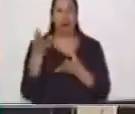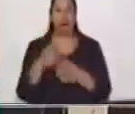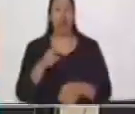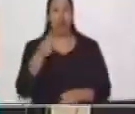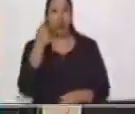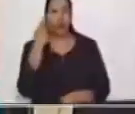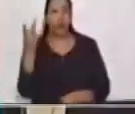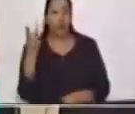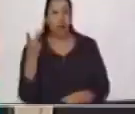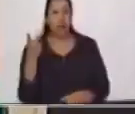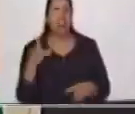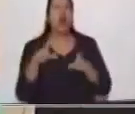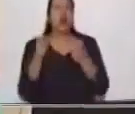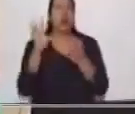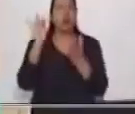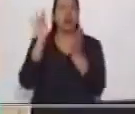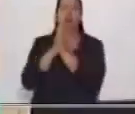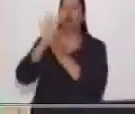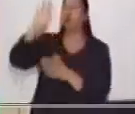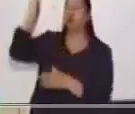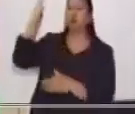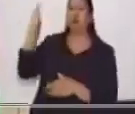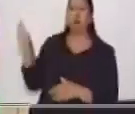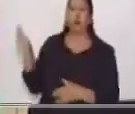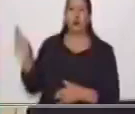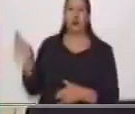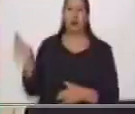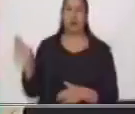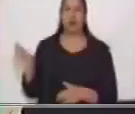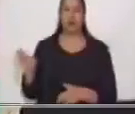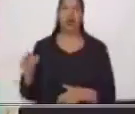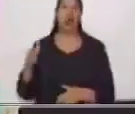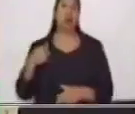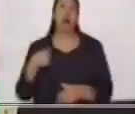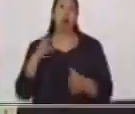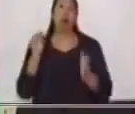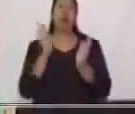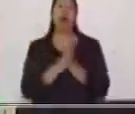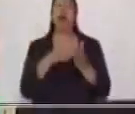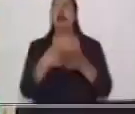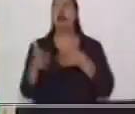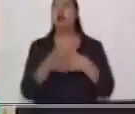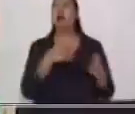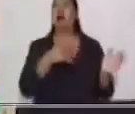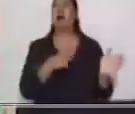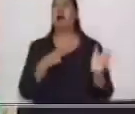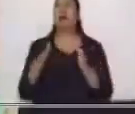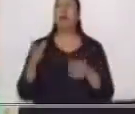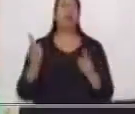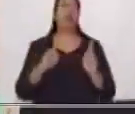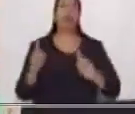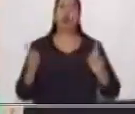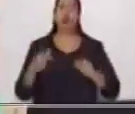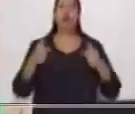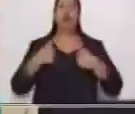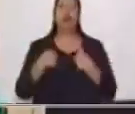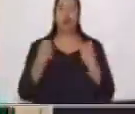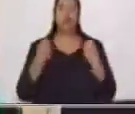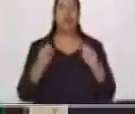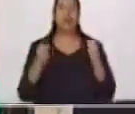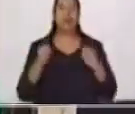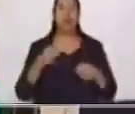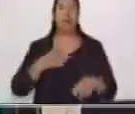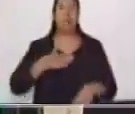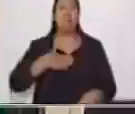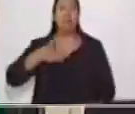No los pegué de esa forma solamente para que tú los vieras. Es porque estaba haciendo mi mapa mental. Mi